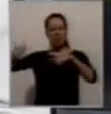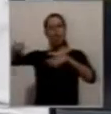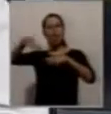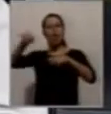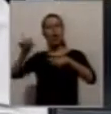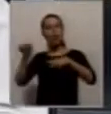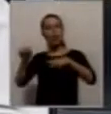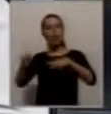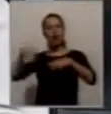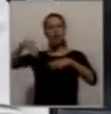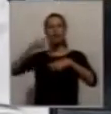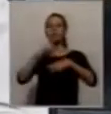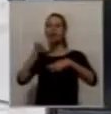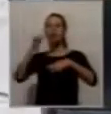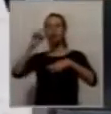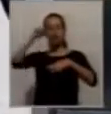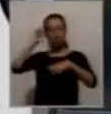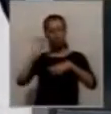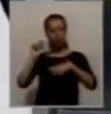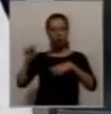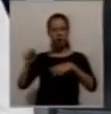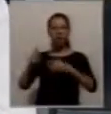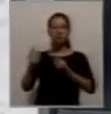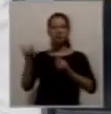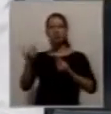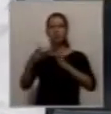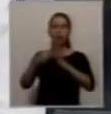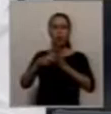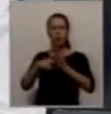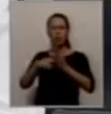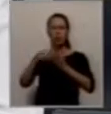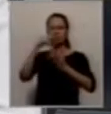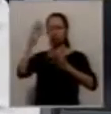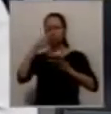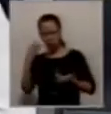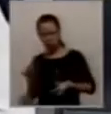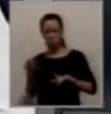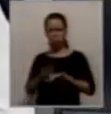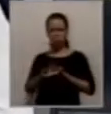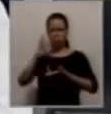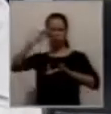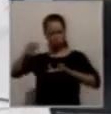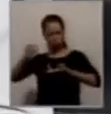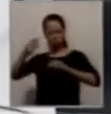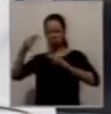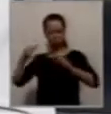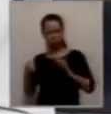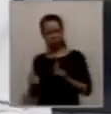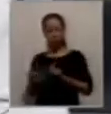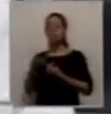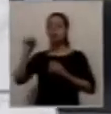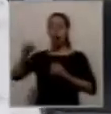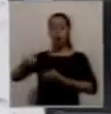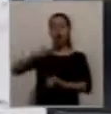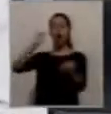Sí, la contaminación y los problemas que Contaminación para justamente, para eso el BID tiene subsidios, no préstamos. Entonces digo, están las